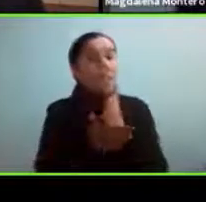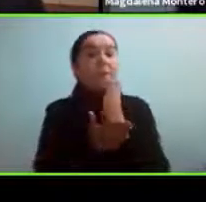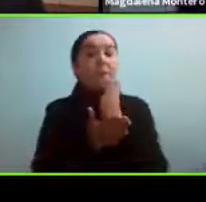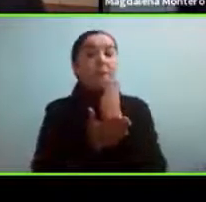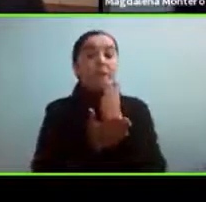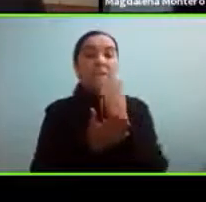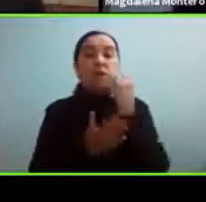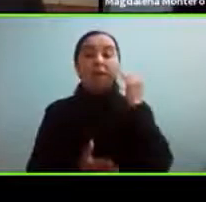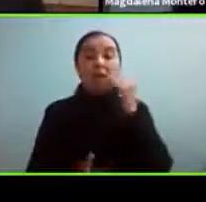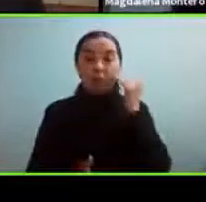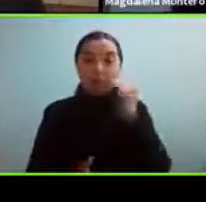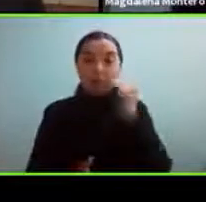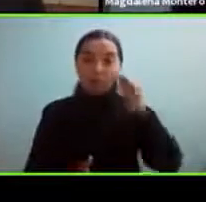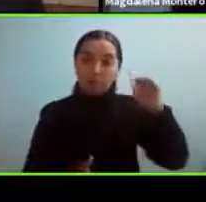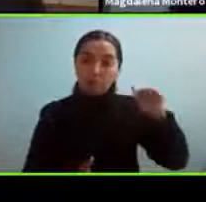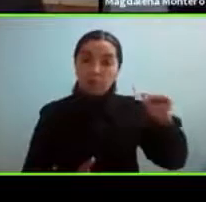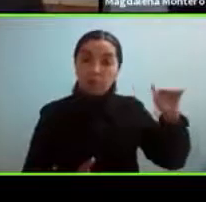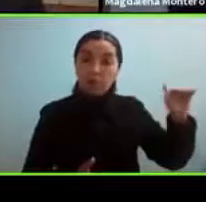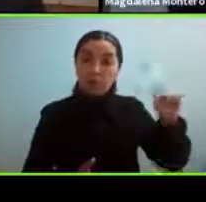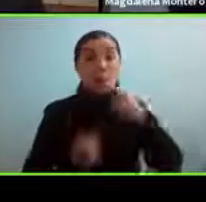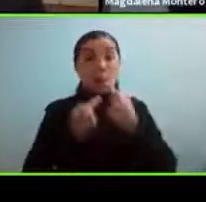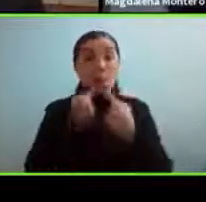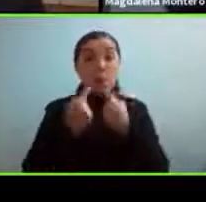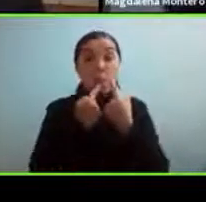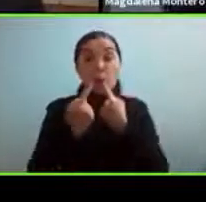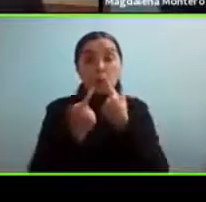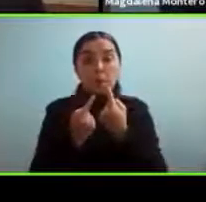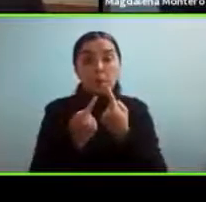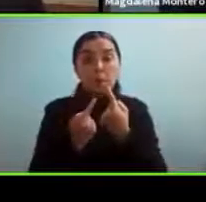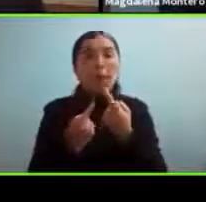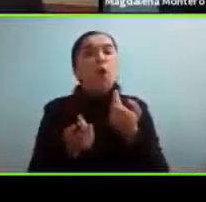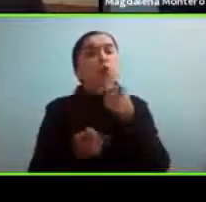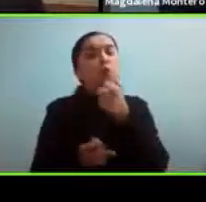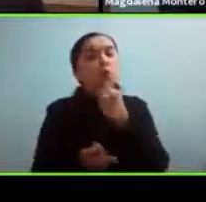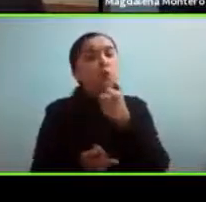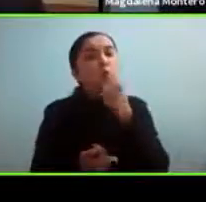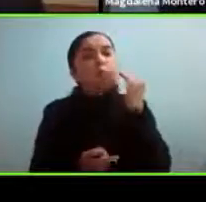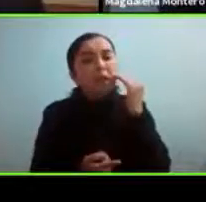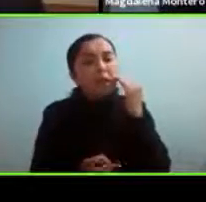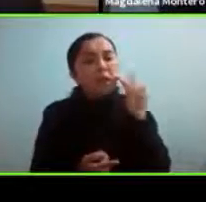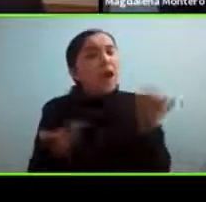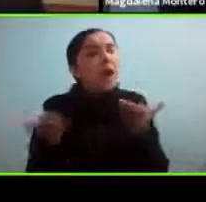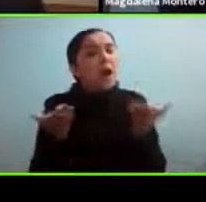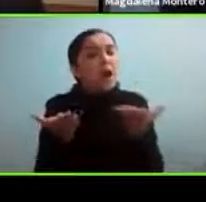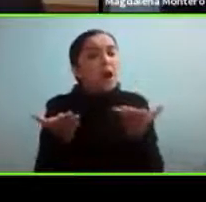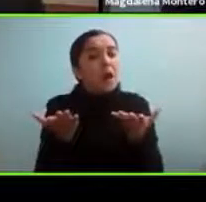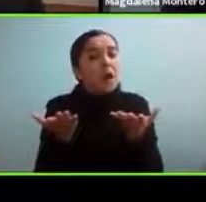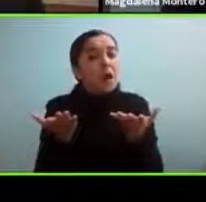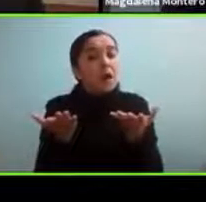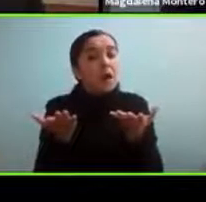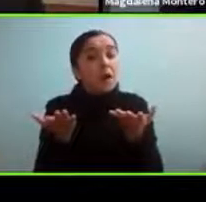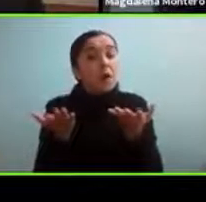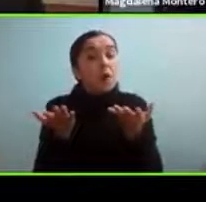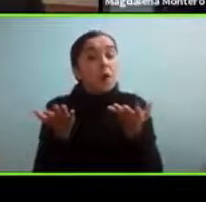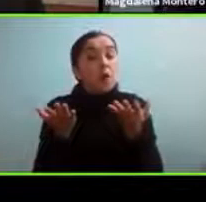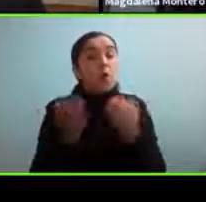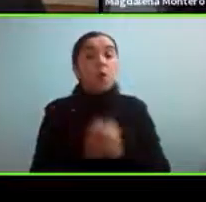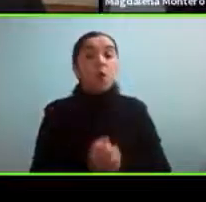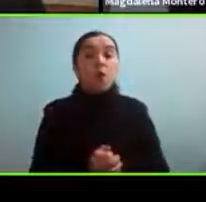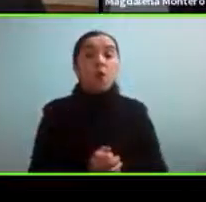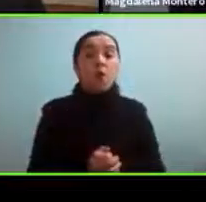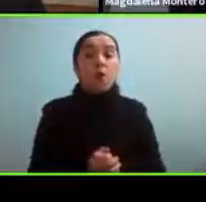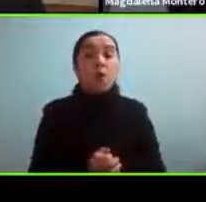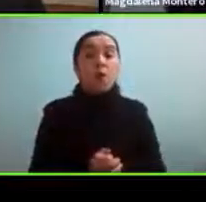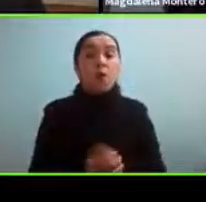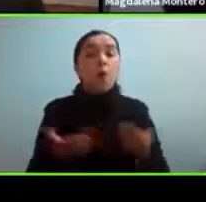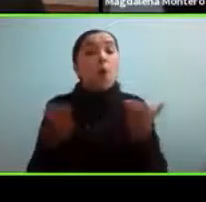una pregunta que también me suelen hacer, de cómo fue mi infancia y de cómo es esto,